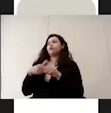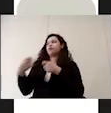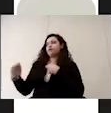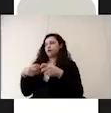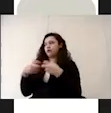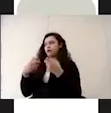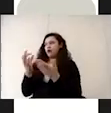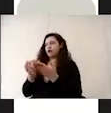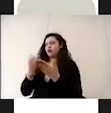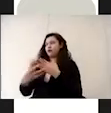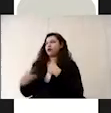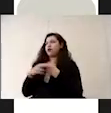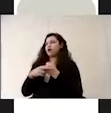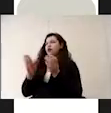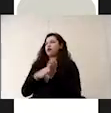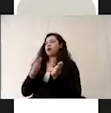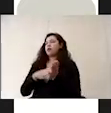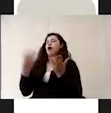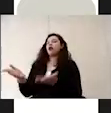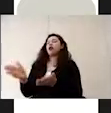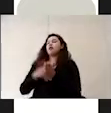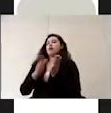metales, vidrio, papel y cartón.